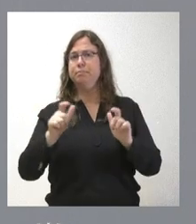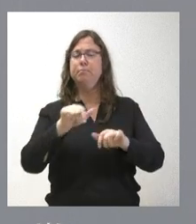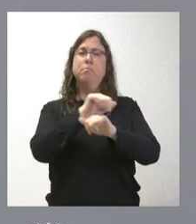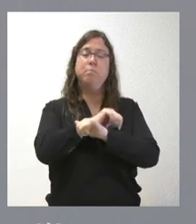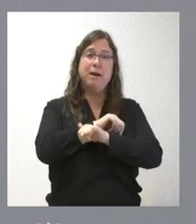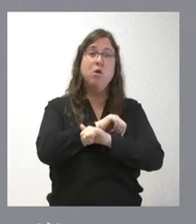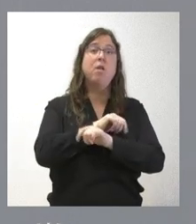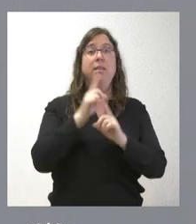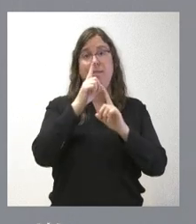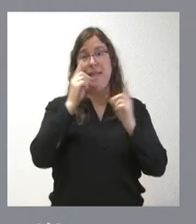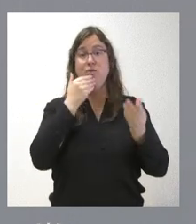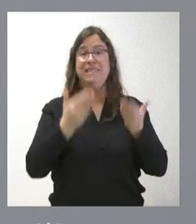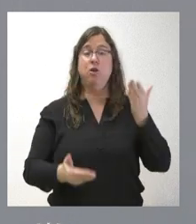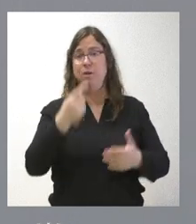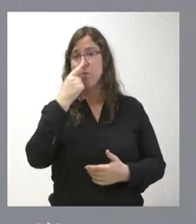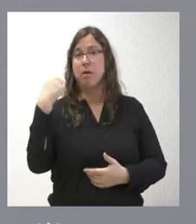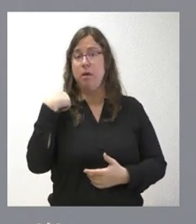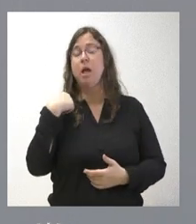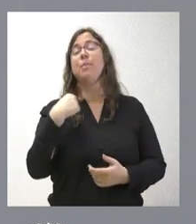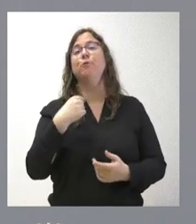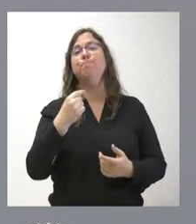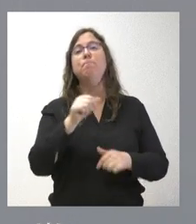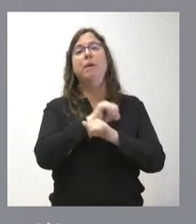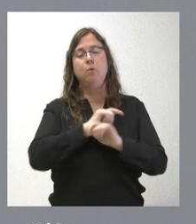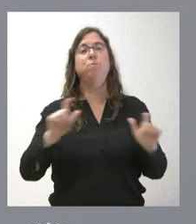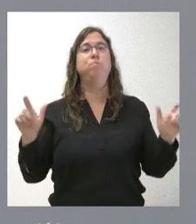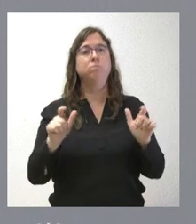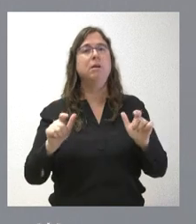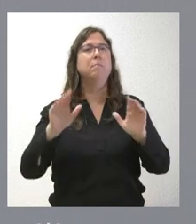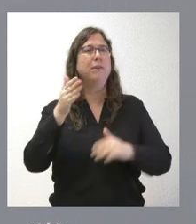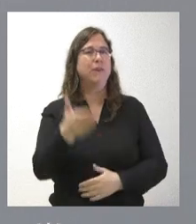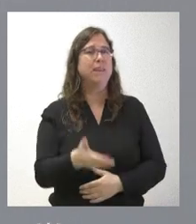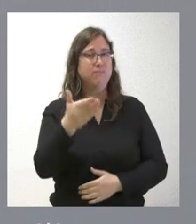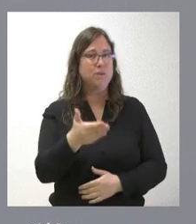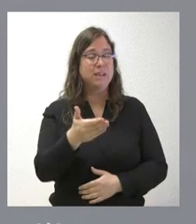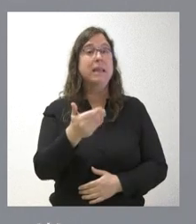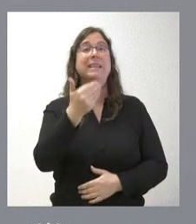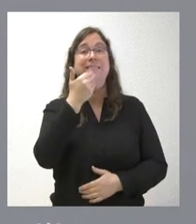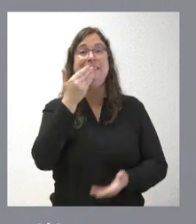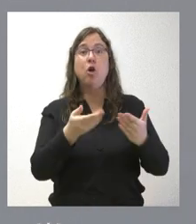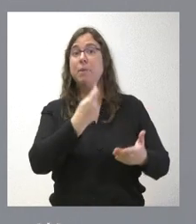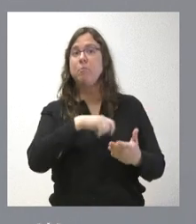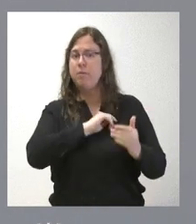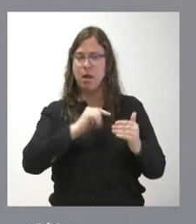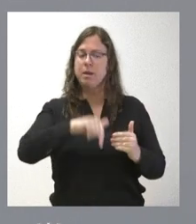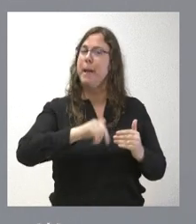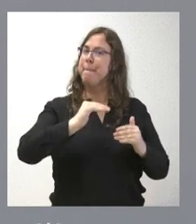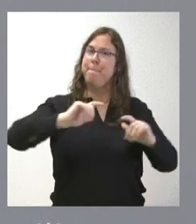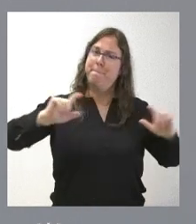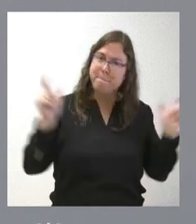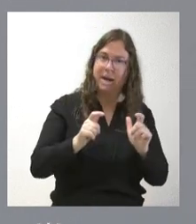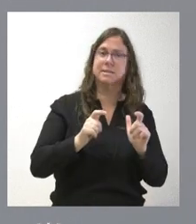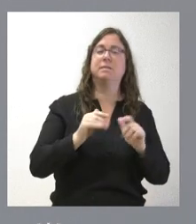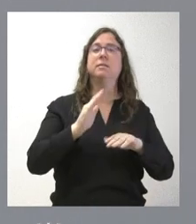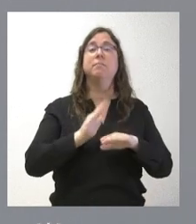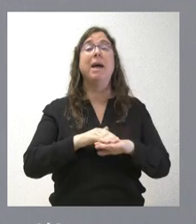dato interanual, pues el dato es de disminución del desempleo. Pero es muy importante que esta bajada es mayor que la media española, tanto para el mes de abril como